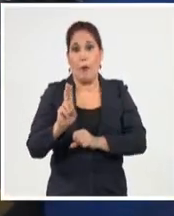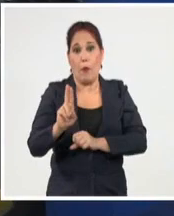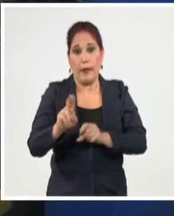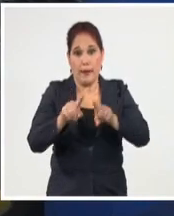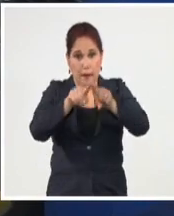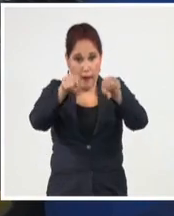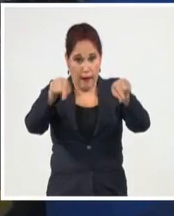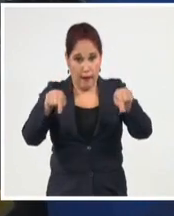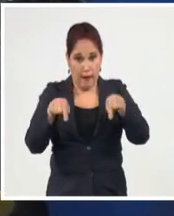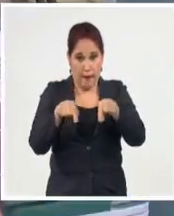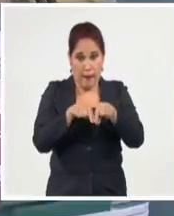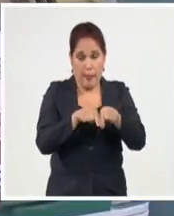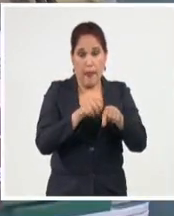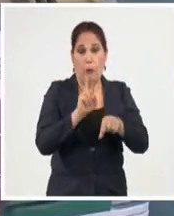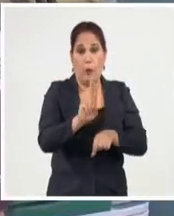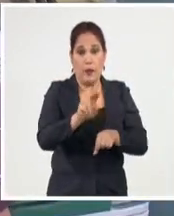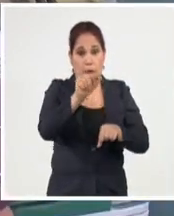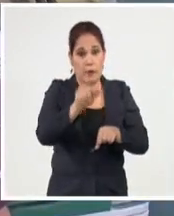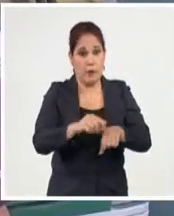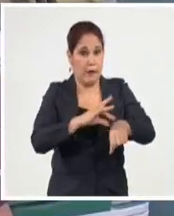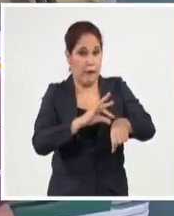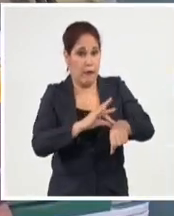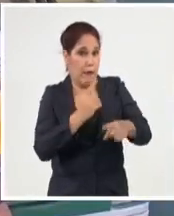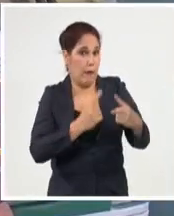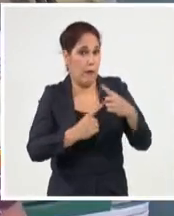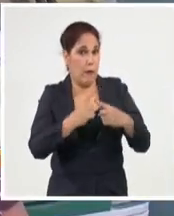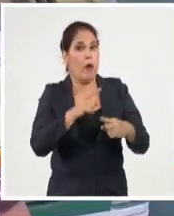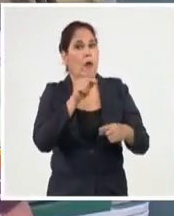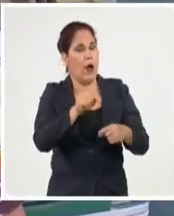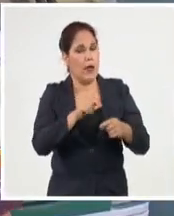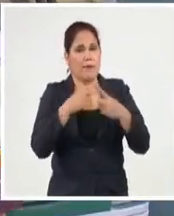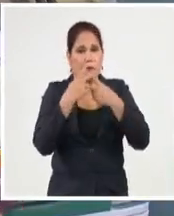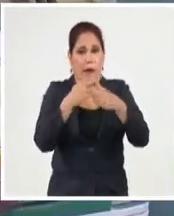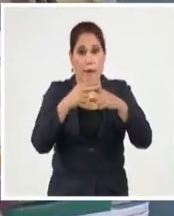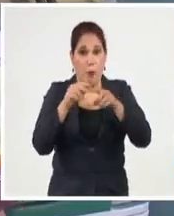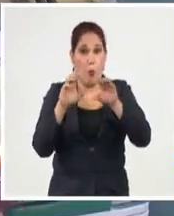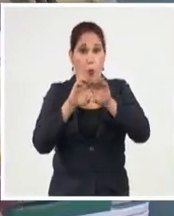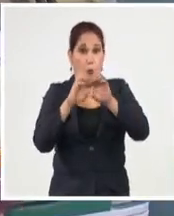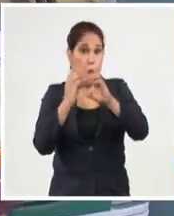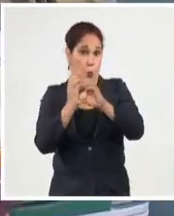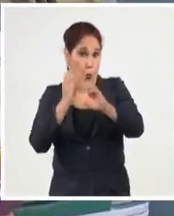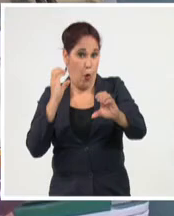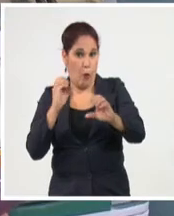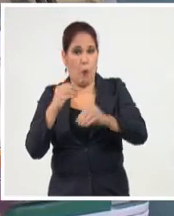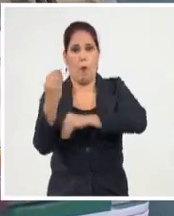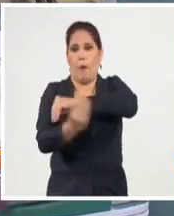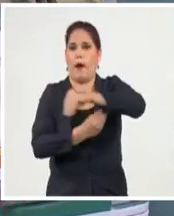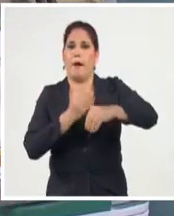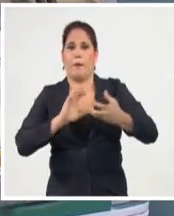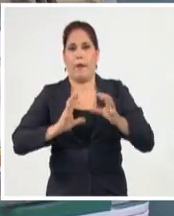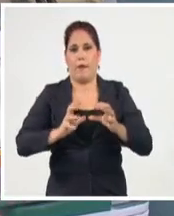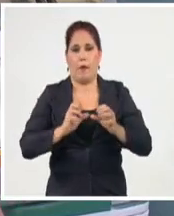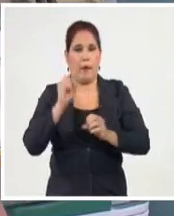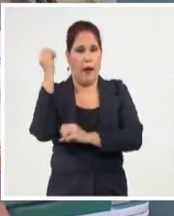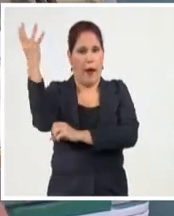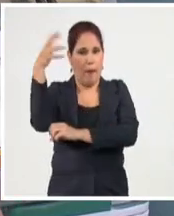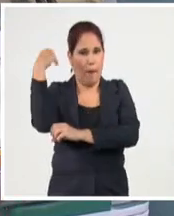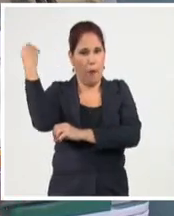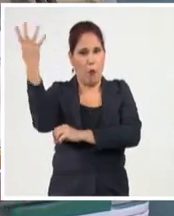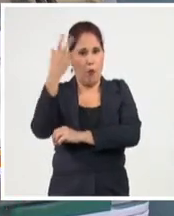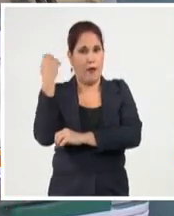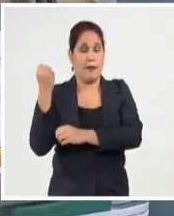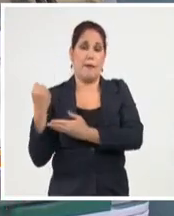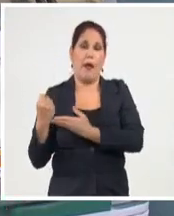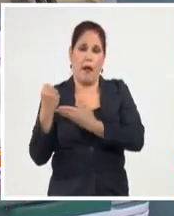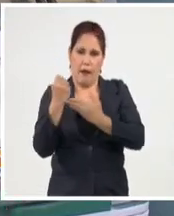médicas territoriales. Estamos enfrascados para seguir apoyando, para seguir incorporando, para seguir